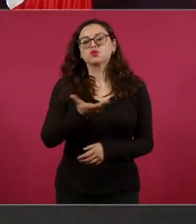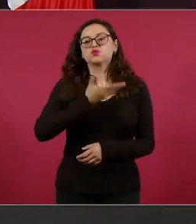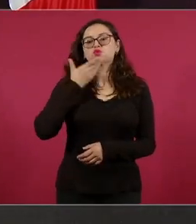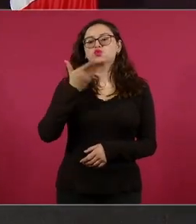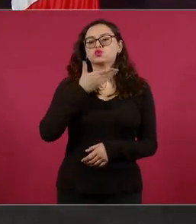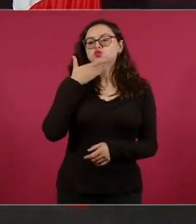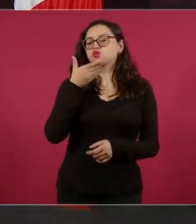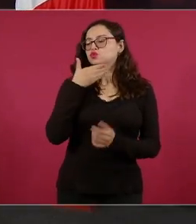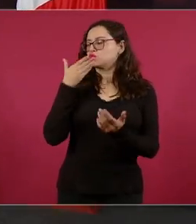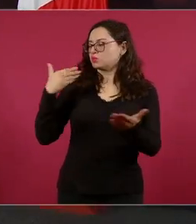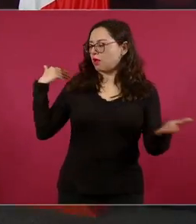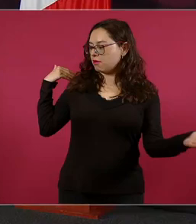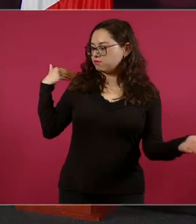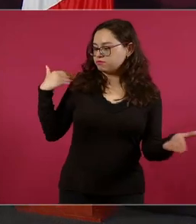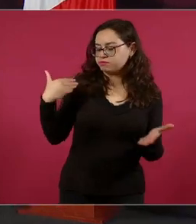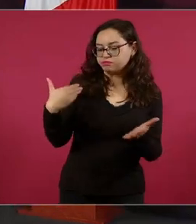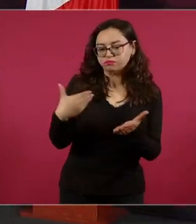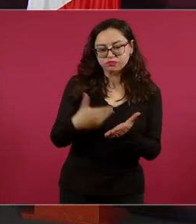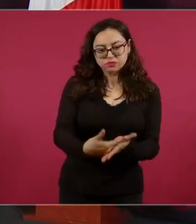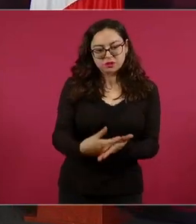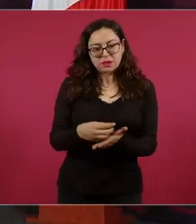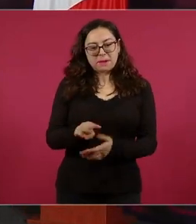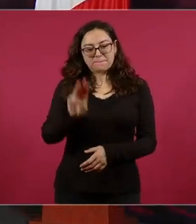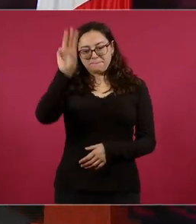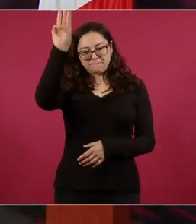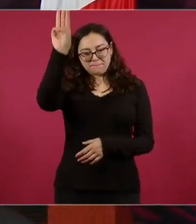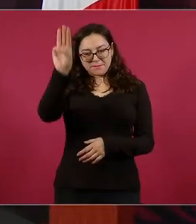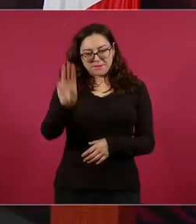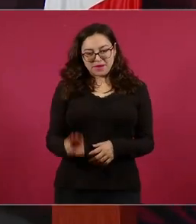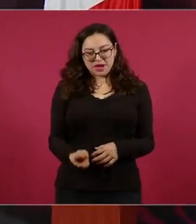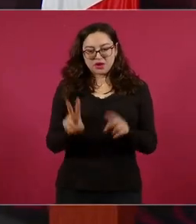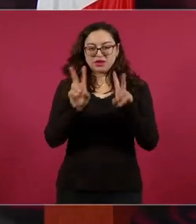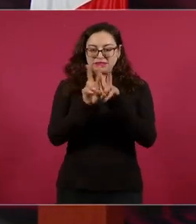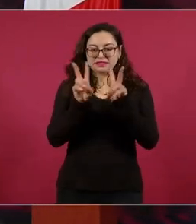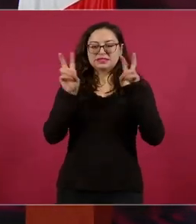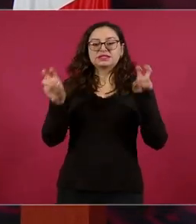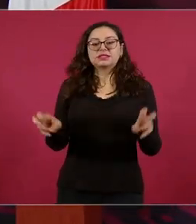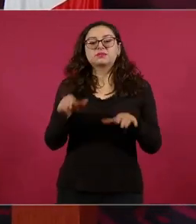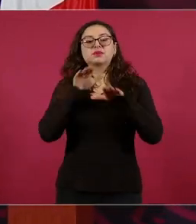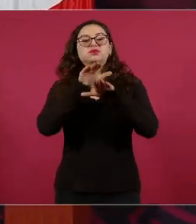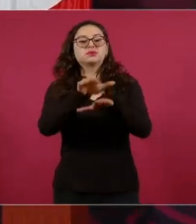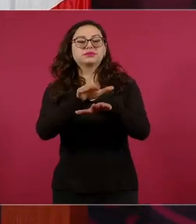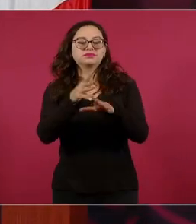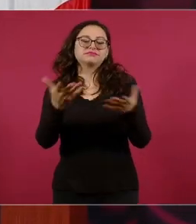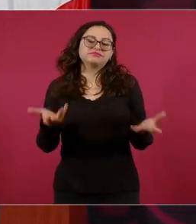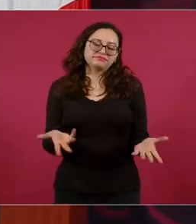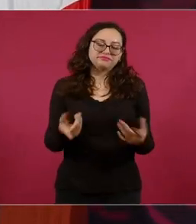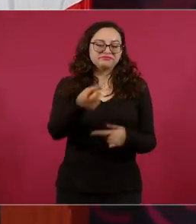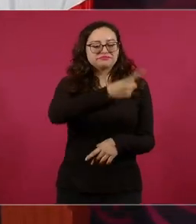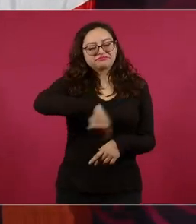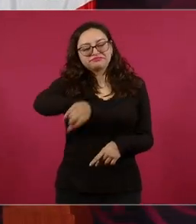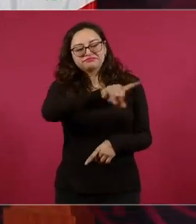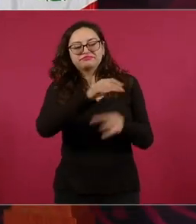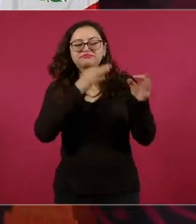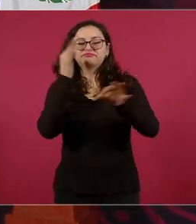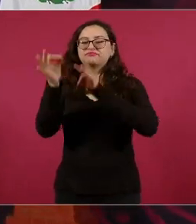informamos sobre quién es quién en las mentiras de la semana